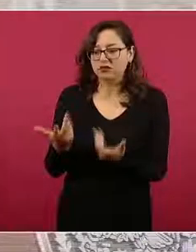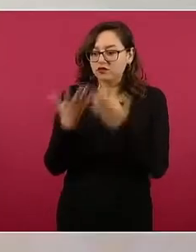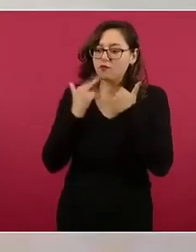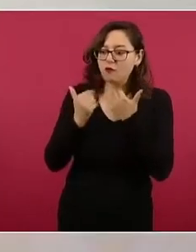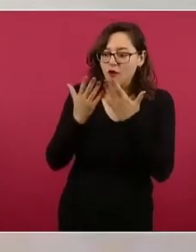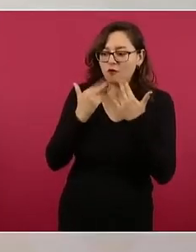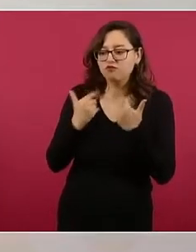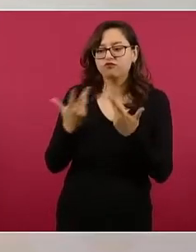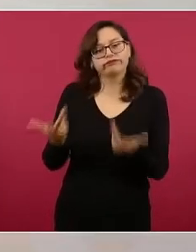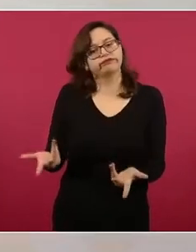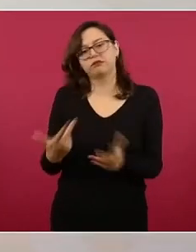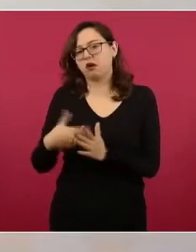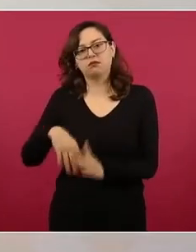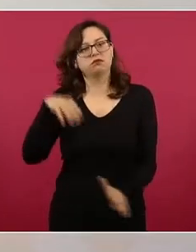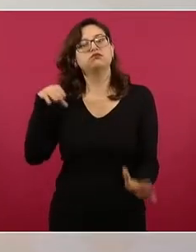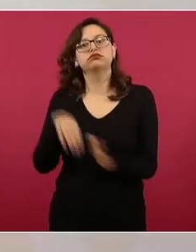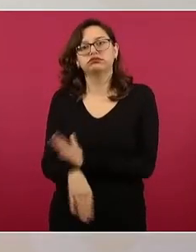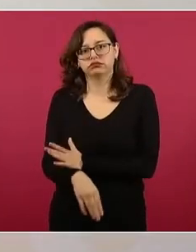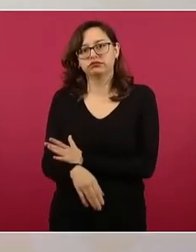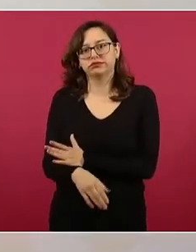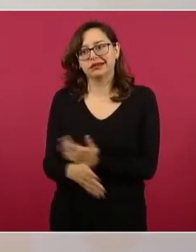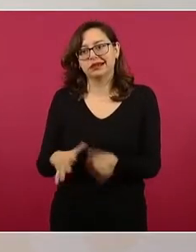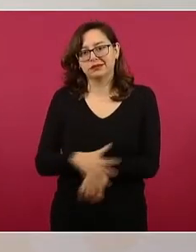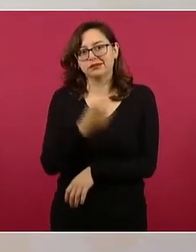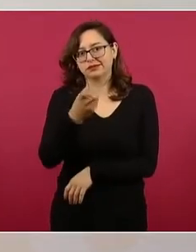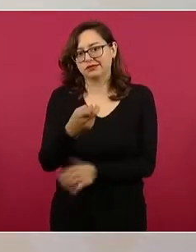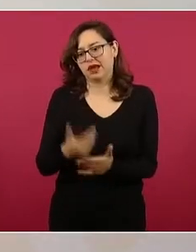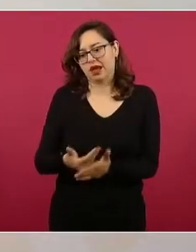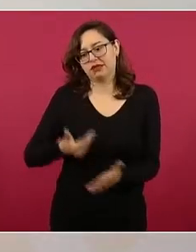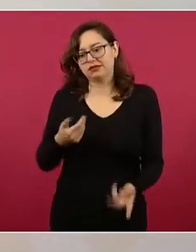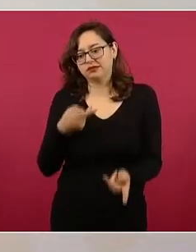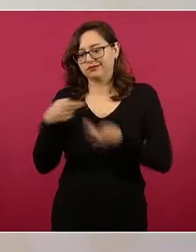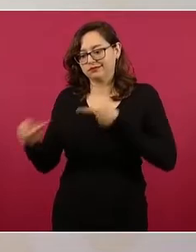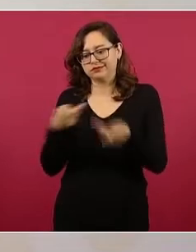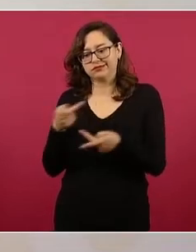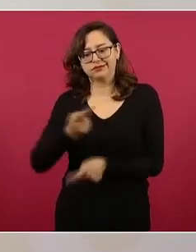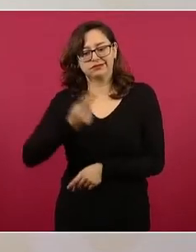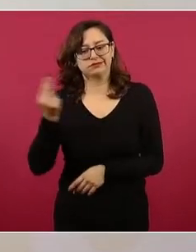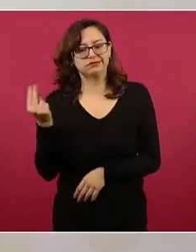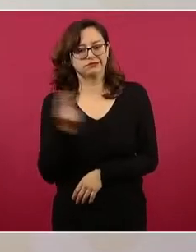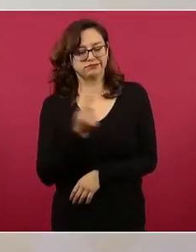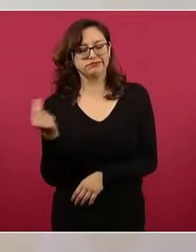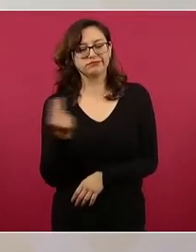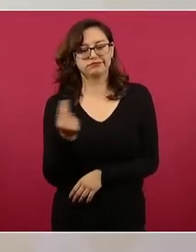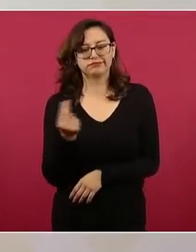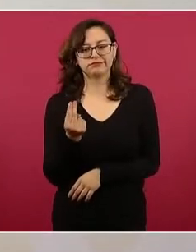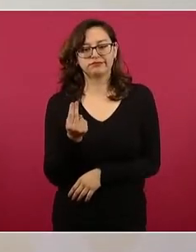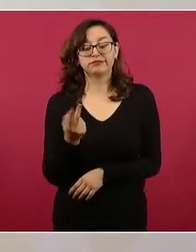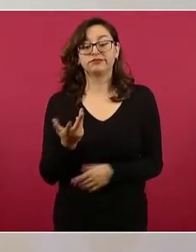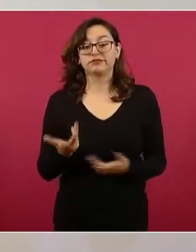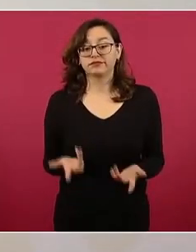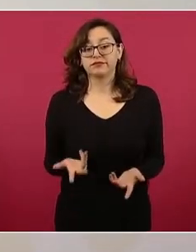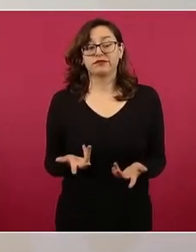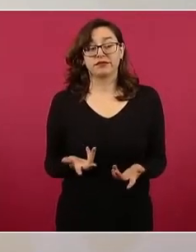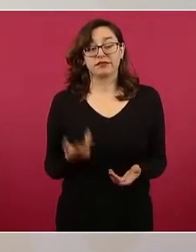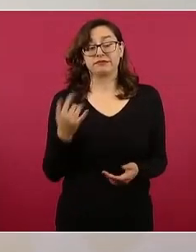En el caso de la inflación que se precipita